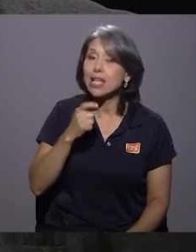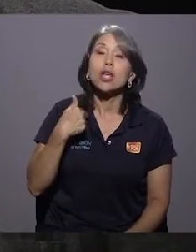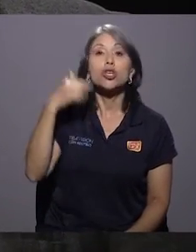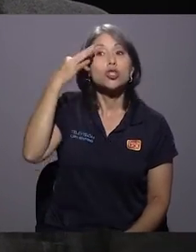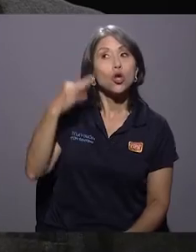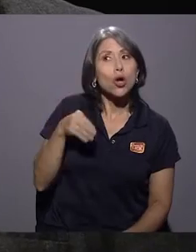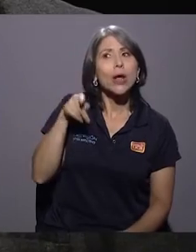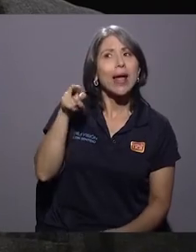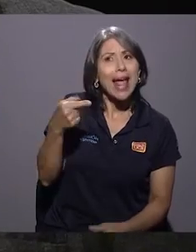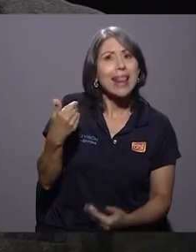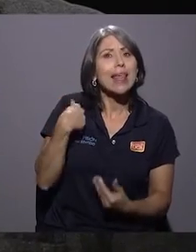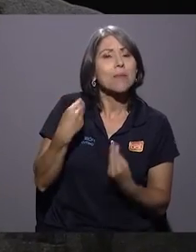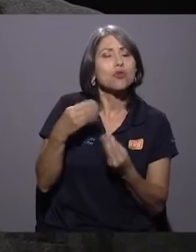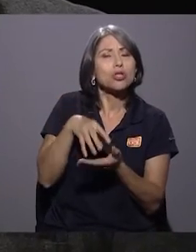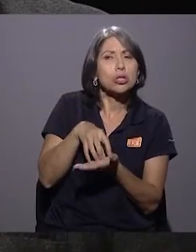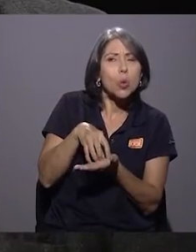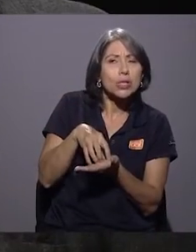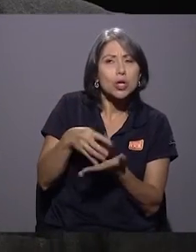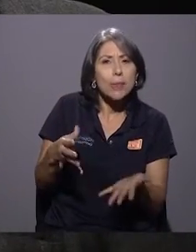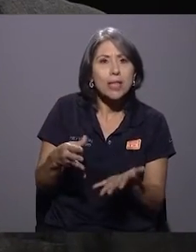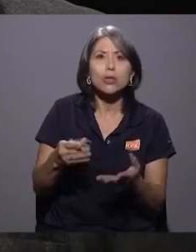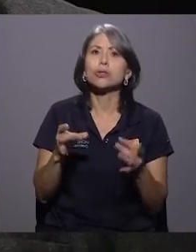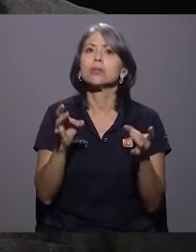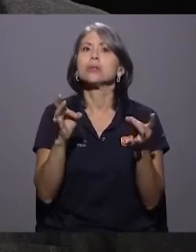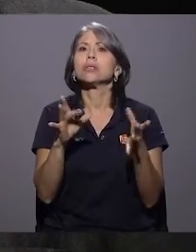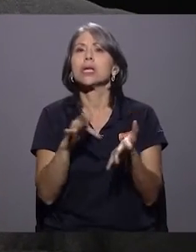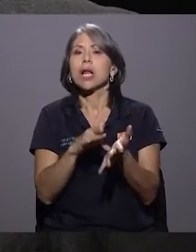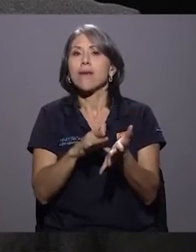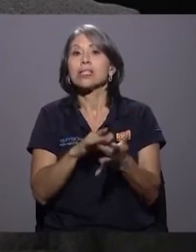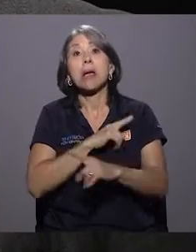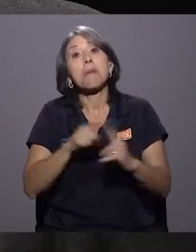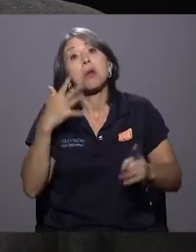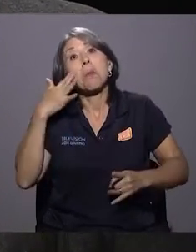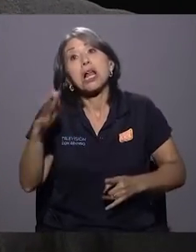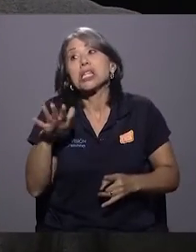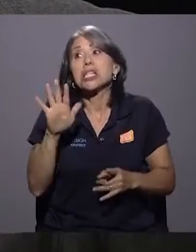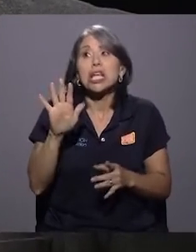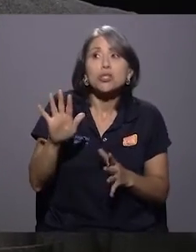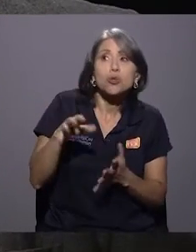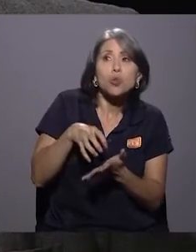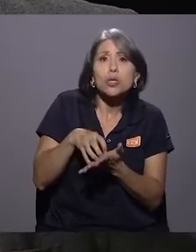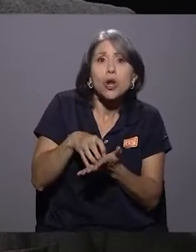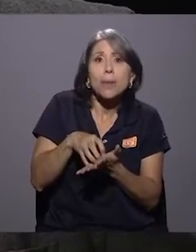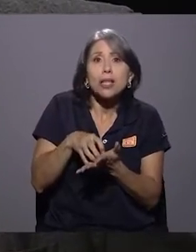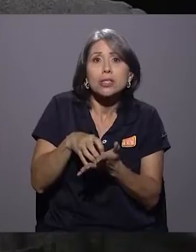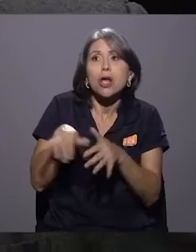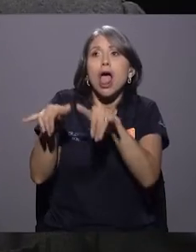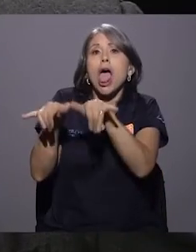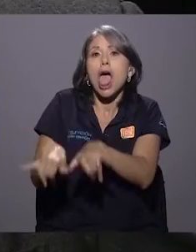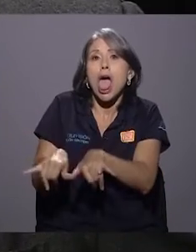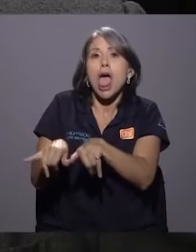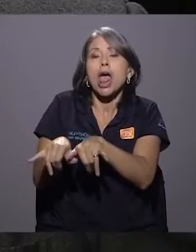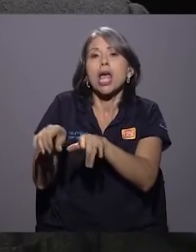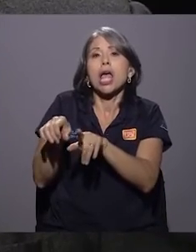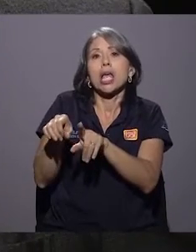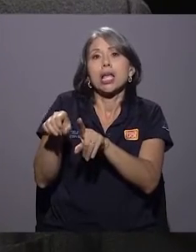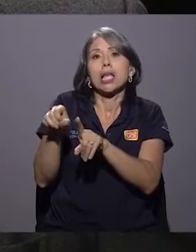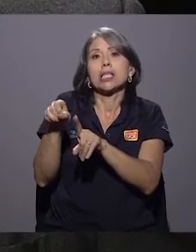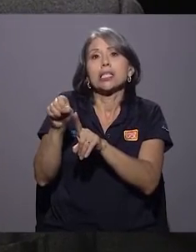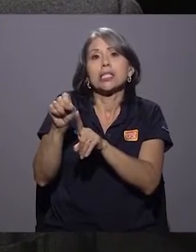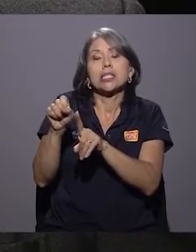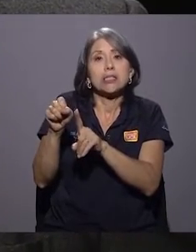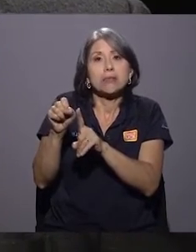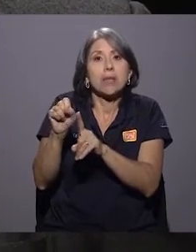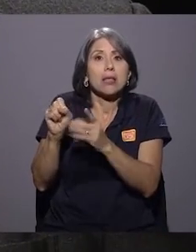cuestionamientos que habían contra el alcalde de Limón eran muy graves. Lo que pasa es que parece que los cuestionamientos se quedaron enseguibles, no llegaron a Limón. Y eso